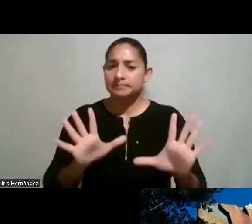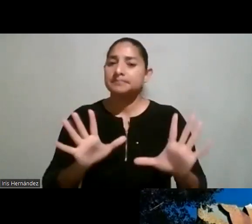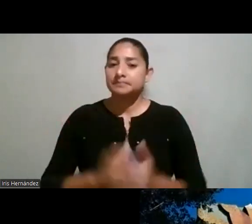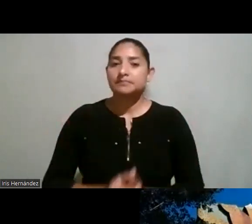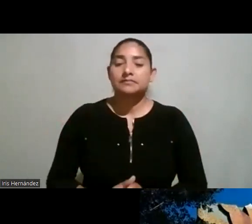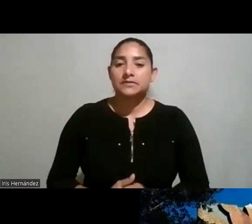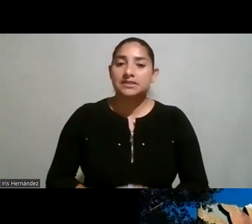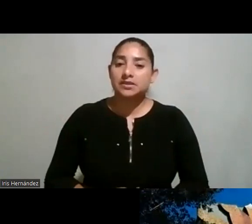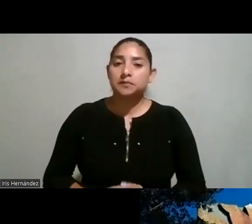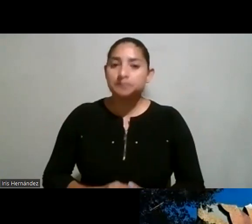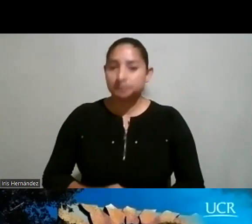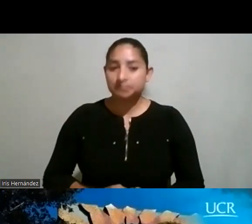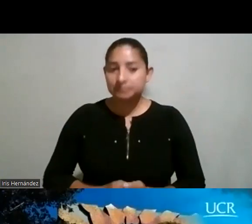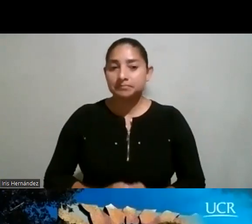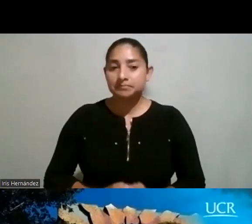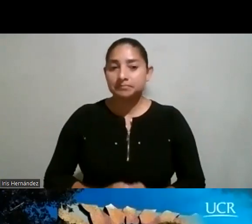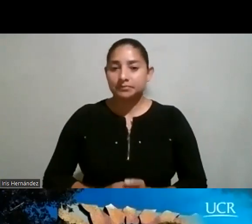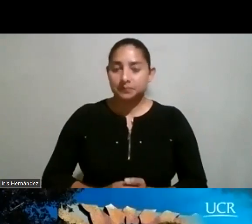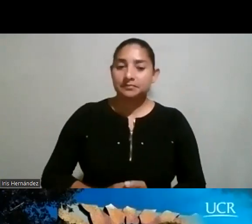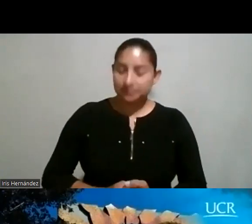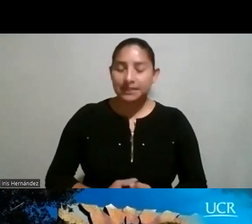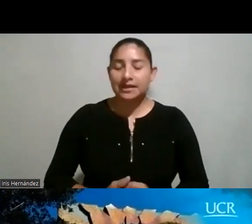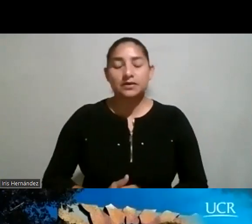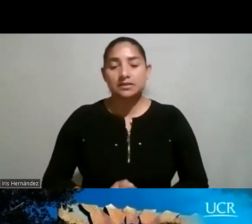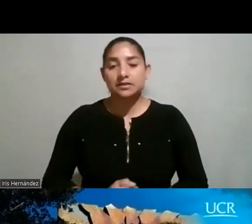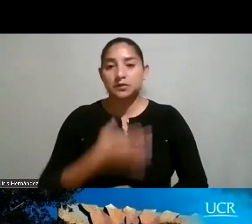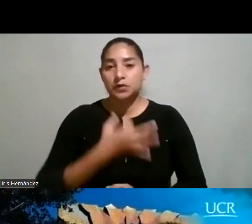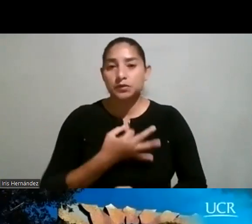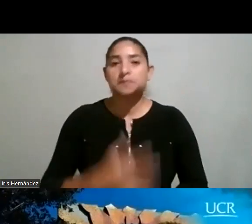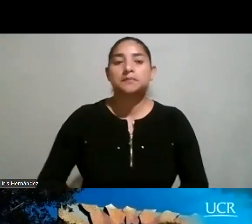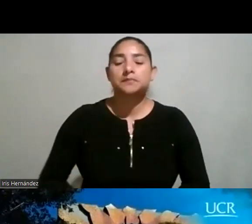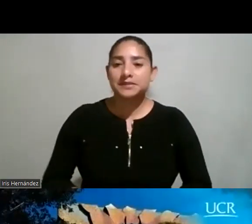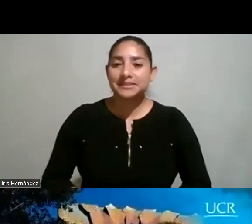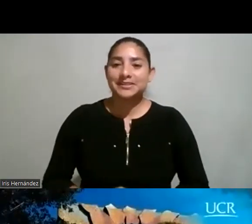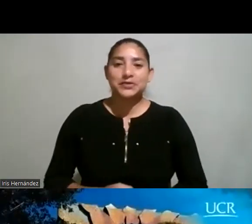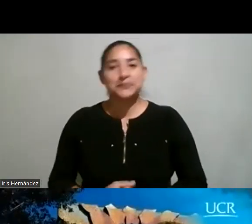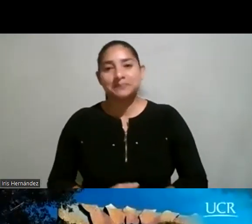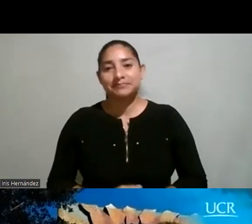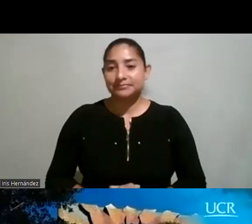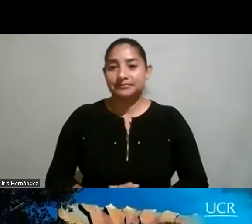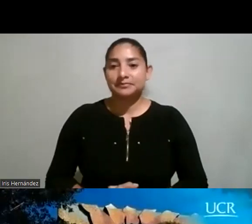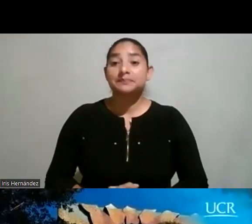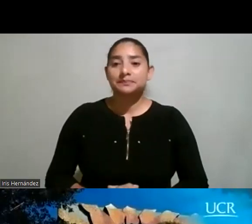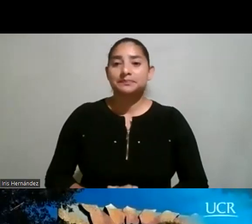interpretación va a comunicarse a través de Lesco y usted nos interpreta gracias si señor